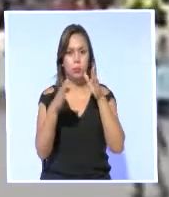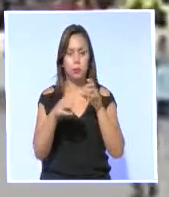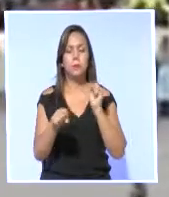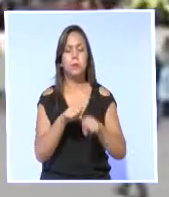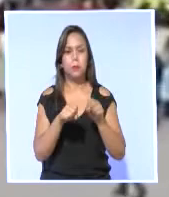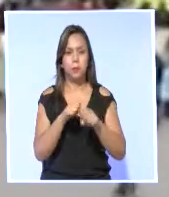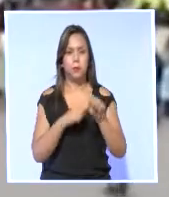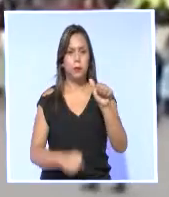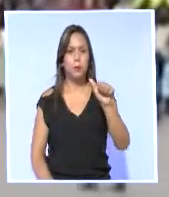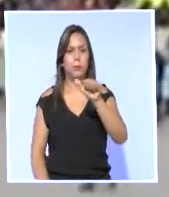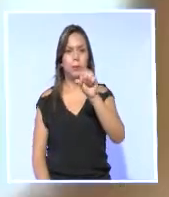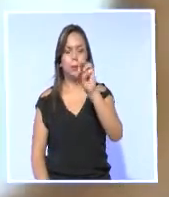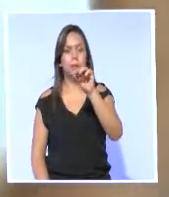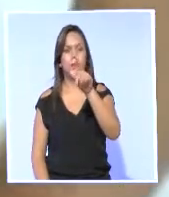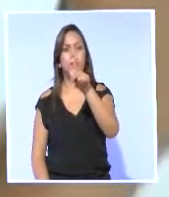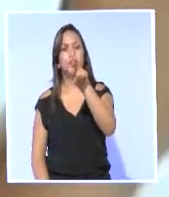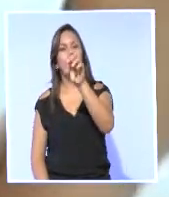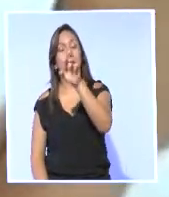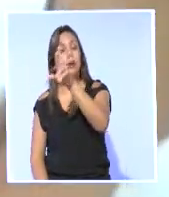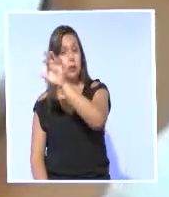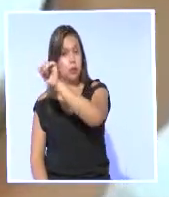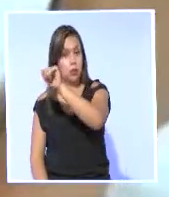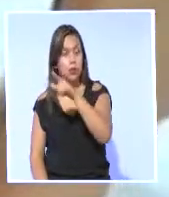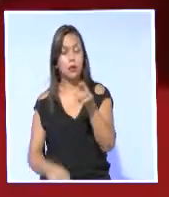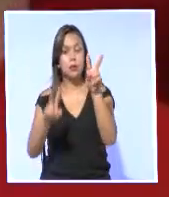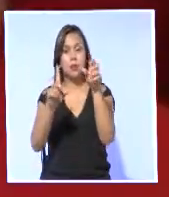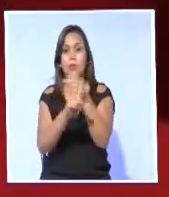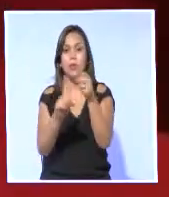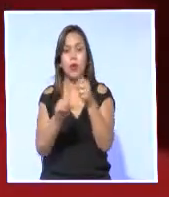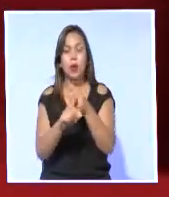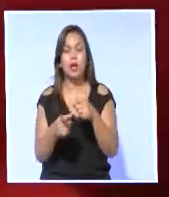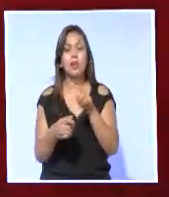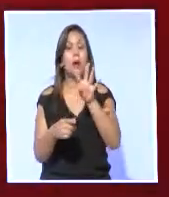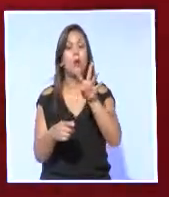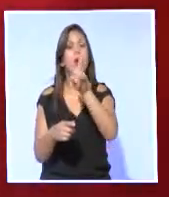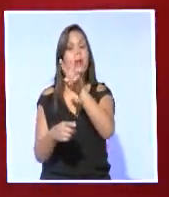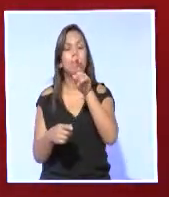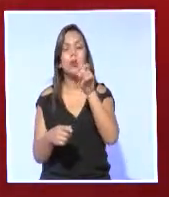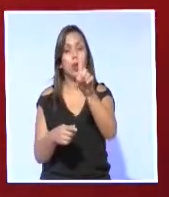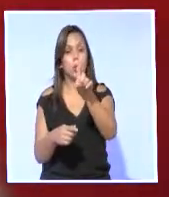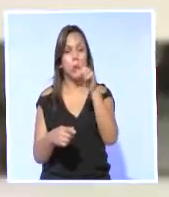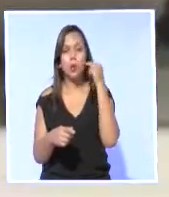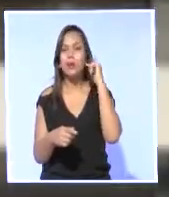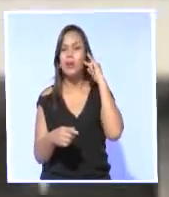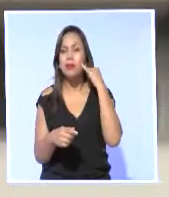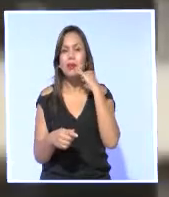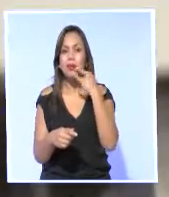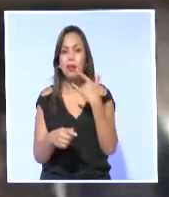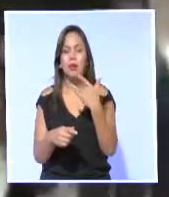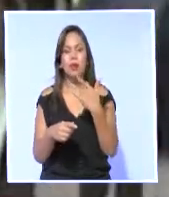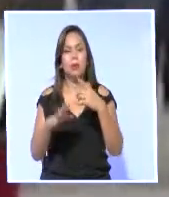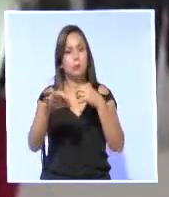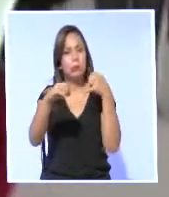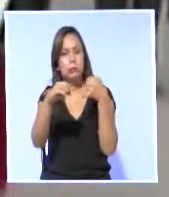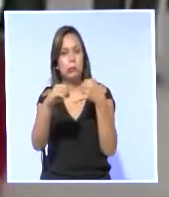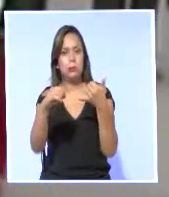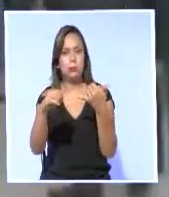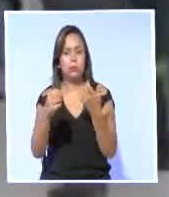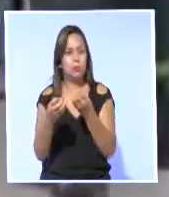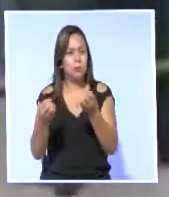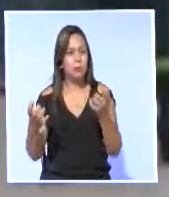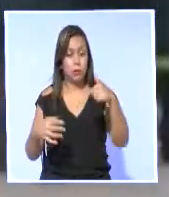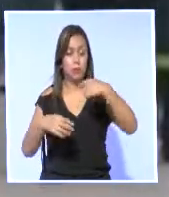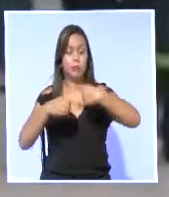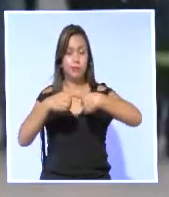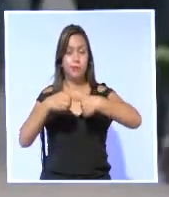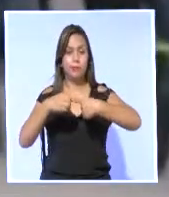caso Ampetra tiene su origen en la vulneración de derechos de 41 niños y niñas en la Academia Aeronáutica Mayor Pedro Traversari, Ampetra, en Quito,